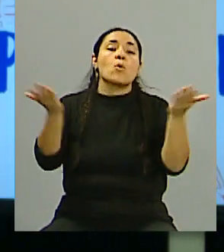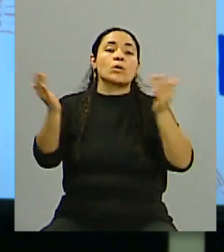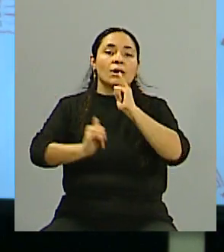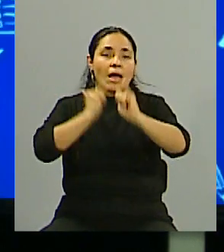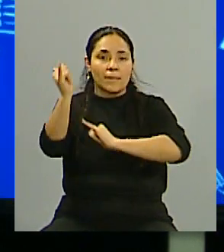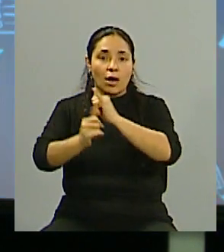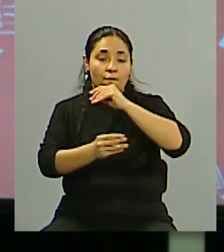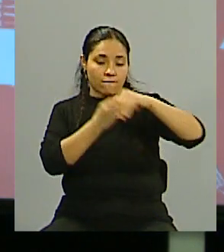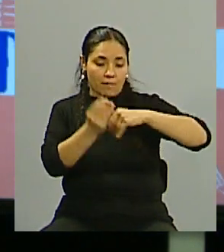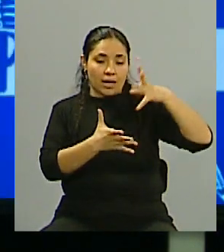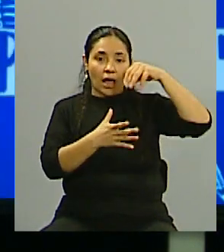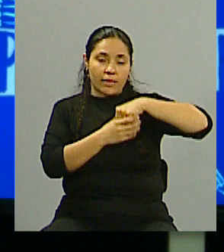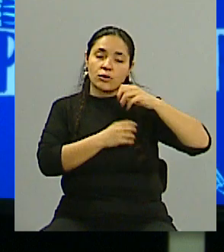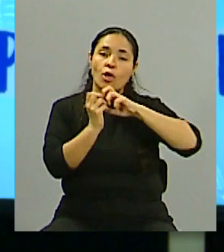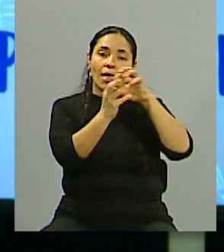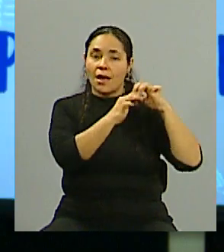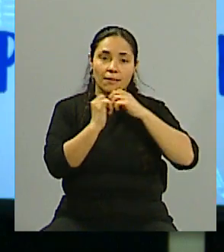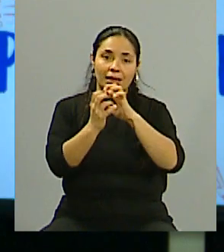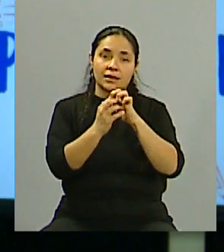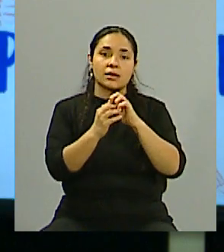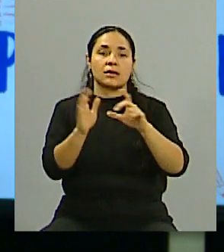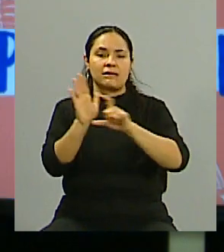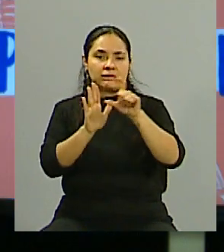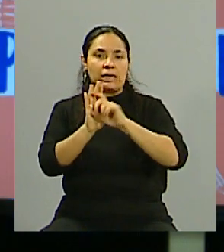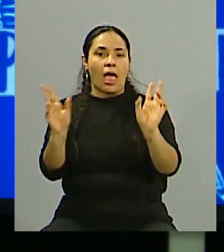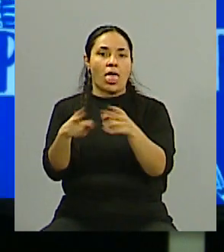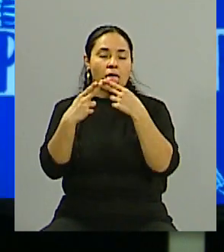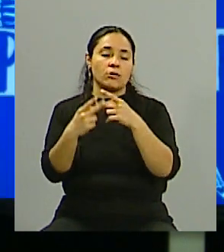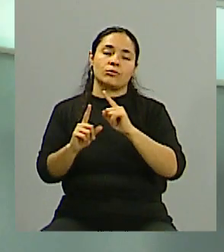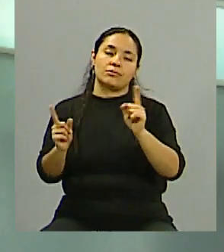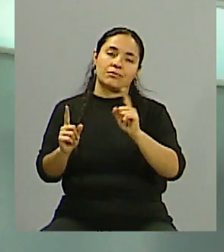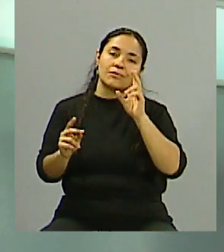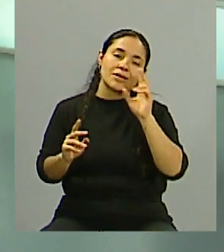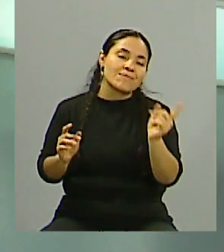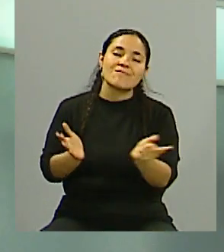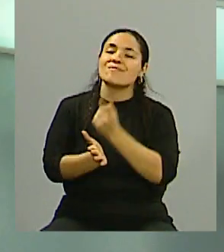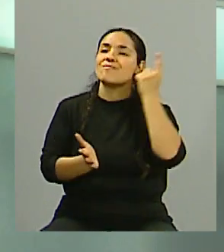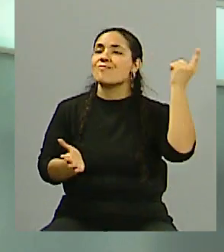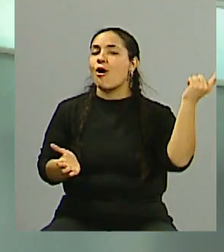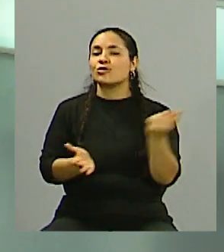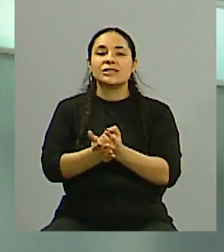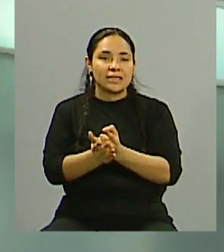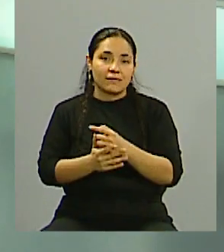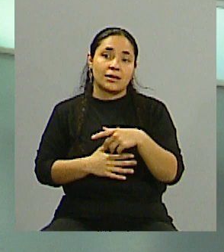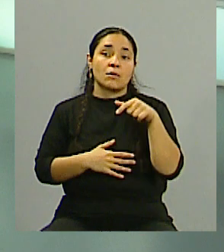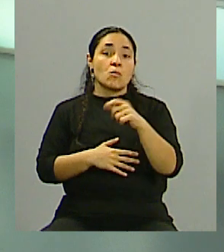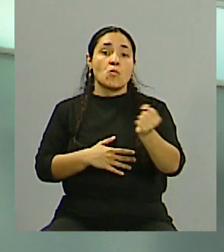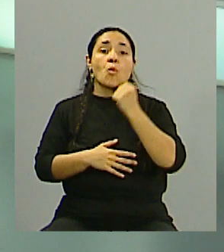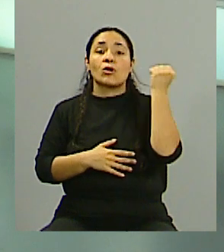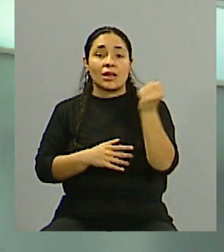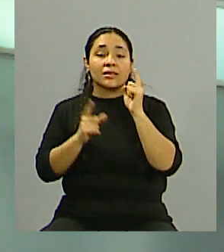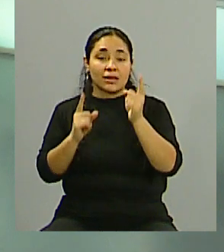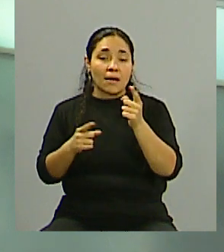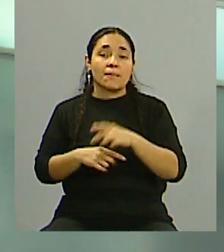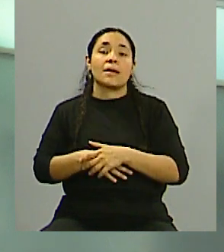familiar, poderlo debatir, cerrar las redes, no, porque eso es imposible. Hoy, de hecho, ha sido una herramienta importantísima